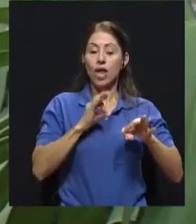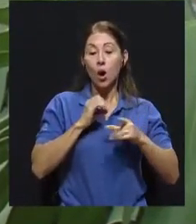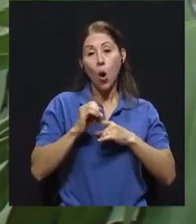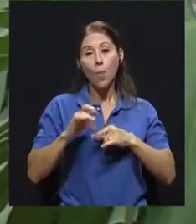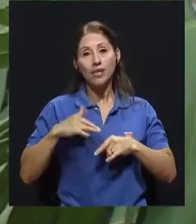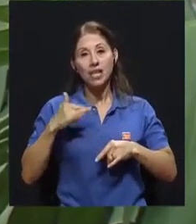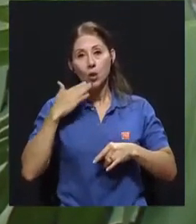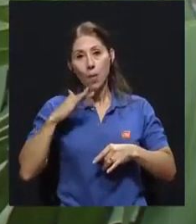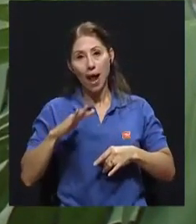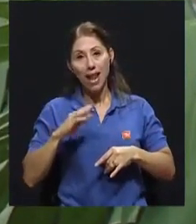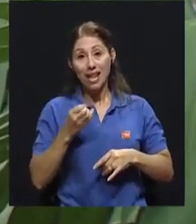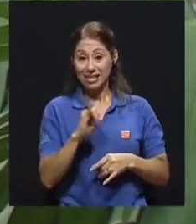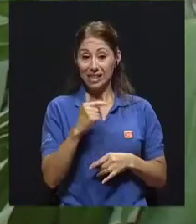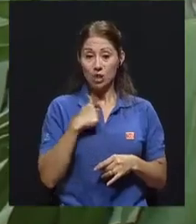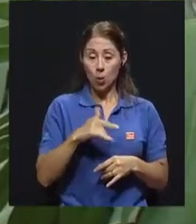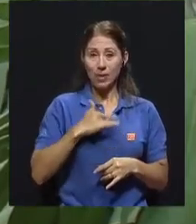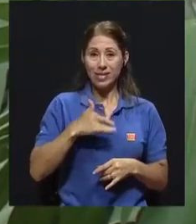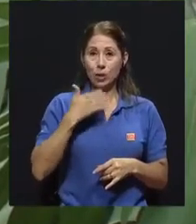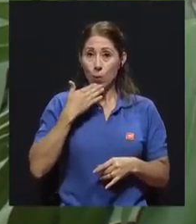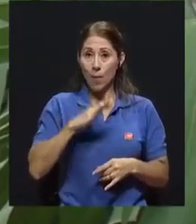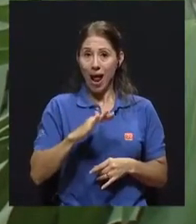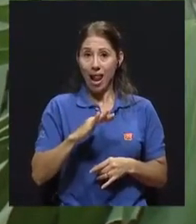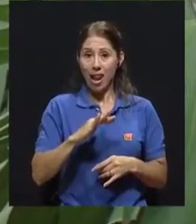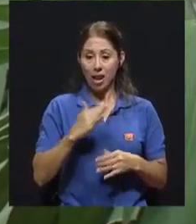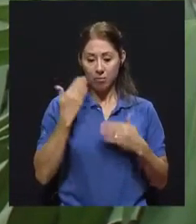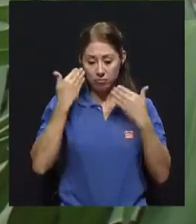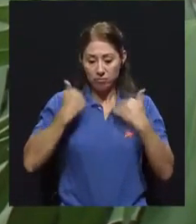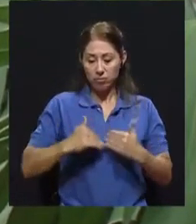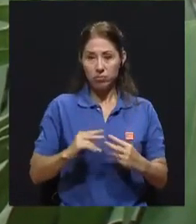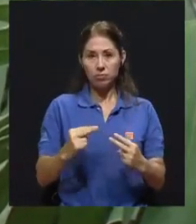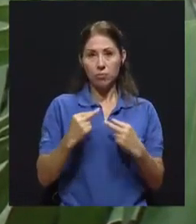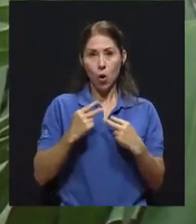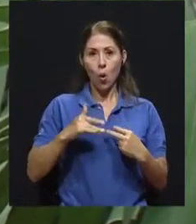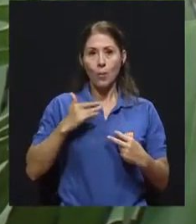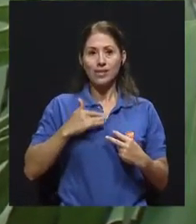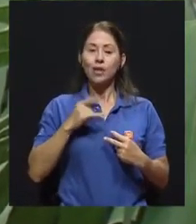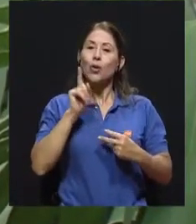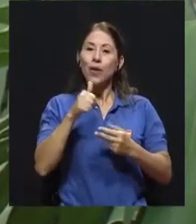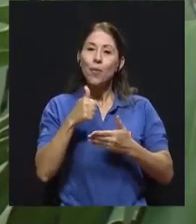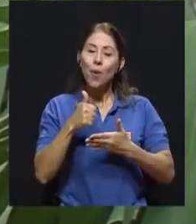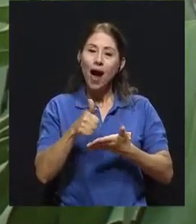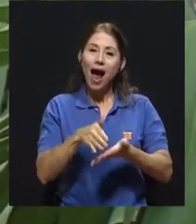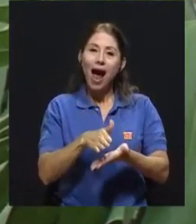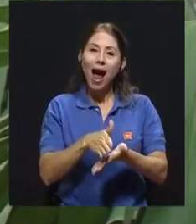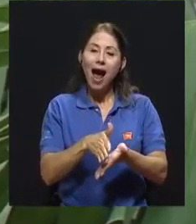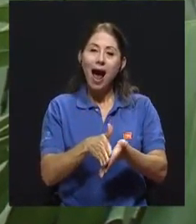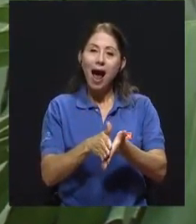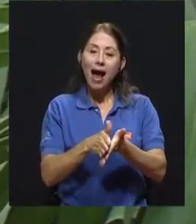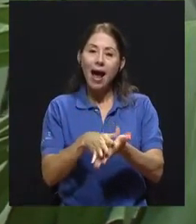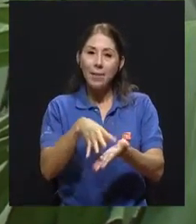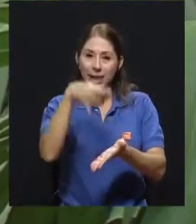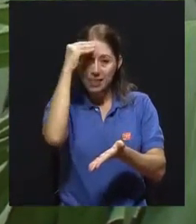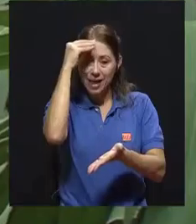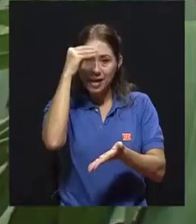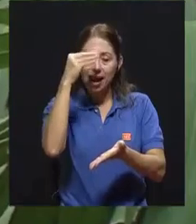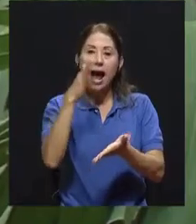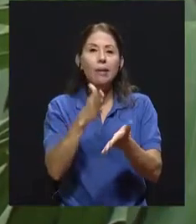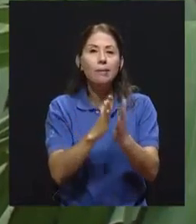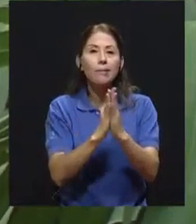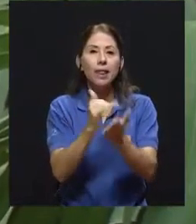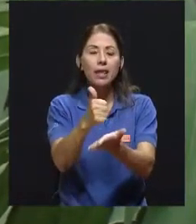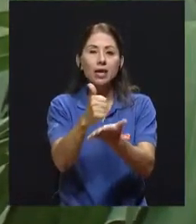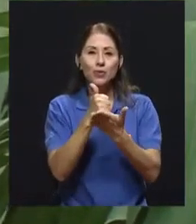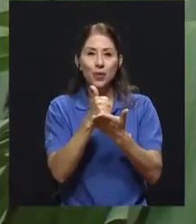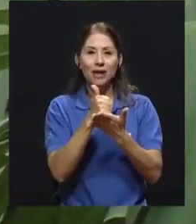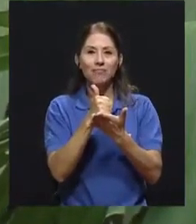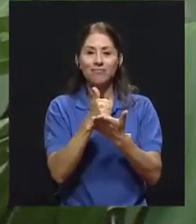con lo que veo, con cómo me siento, aprender a pedir ayuda, no quedarme solo. Vea que le estoy dando herramientas más bien que